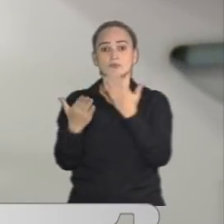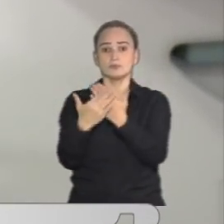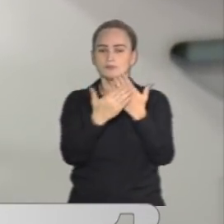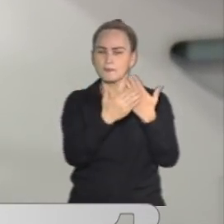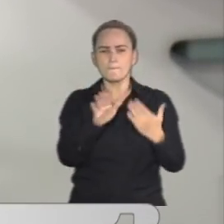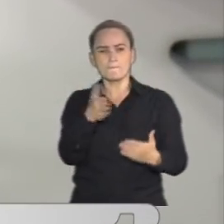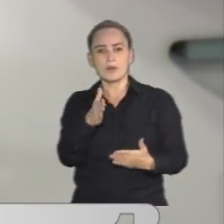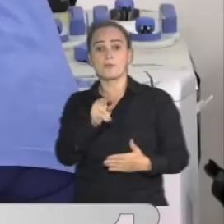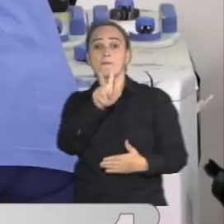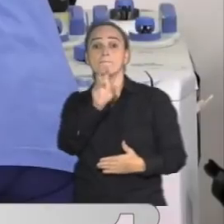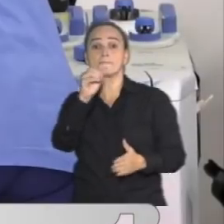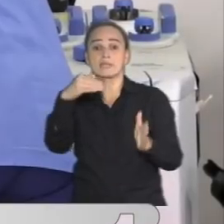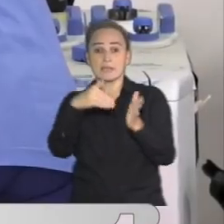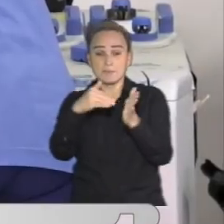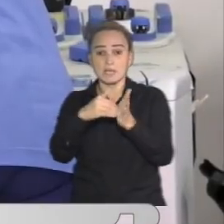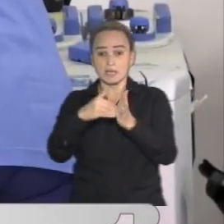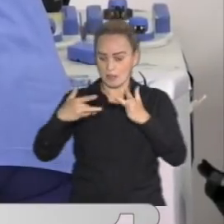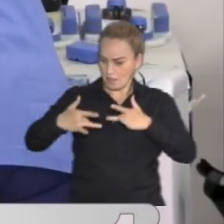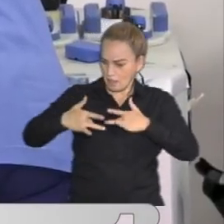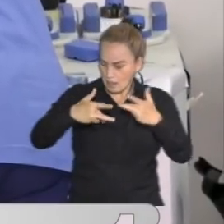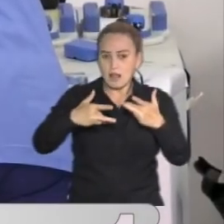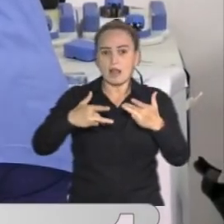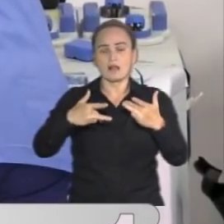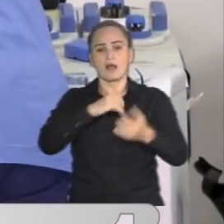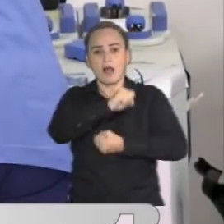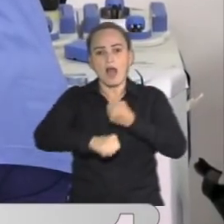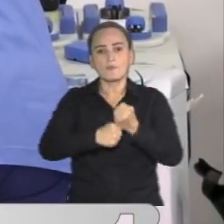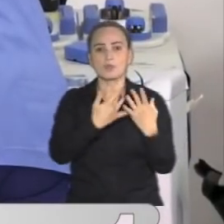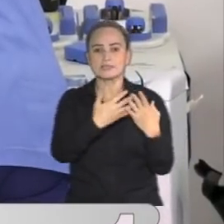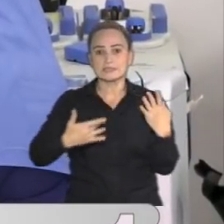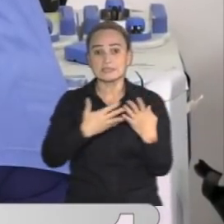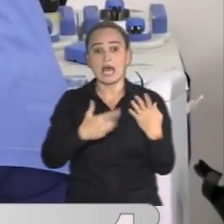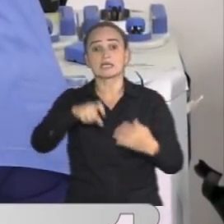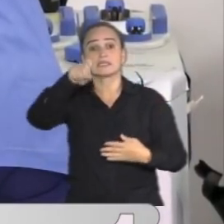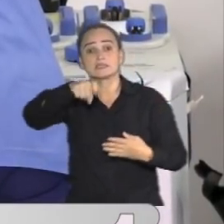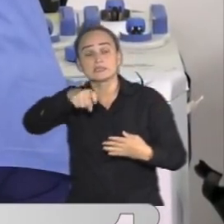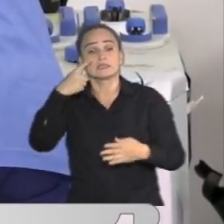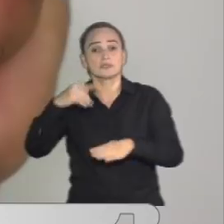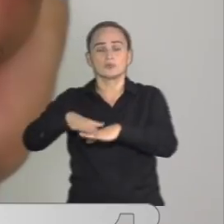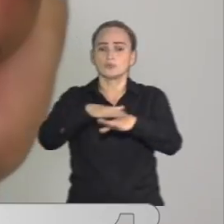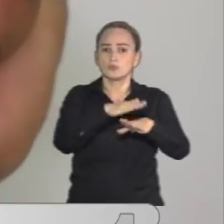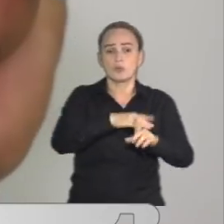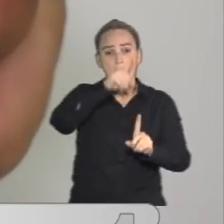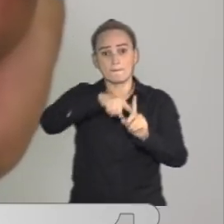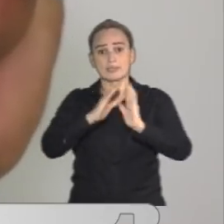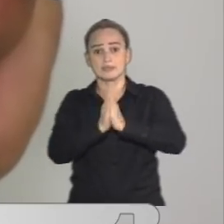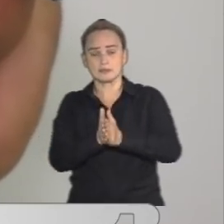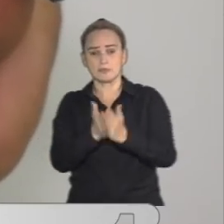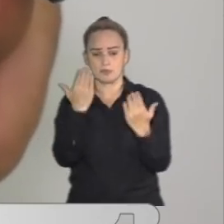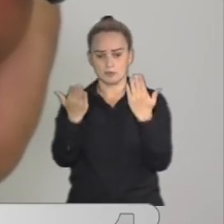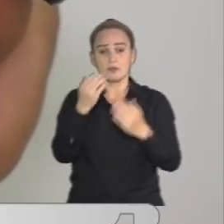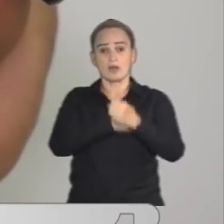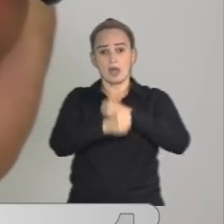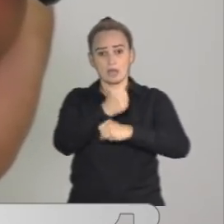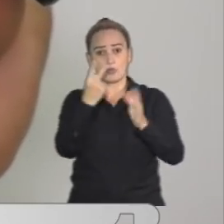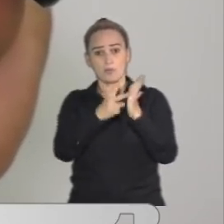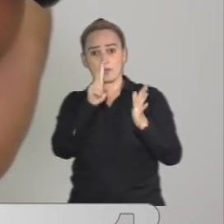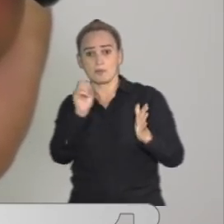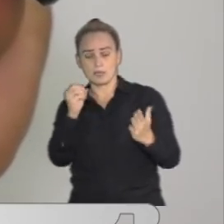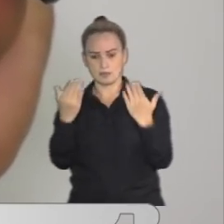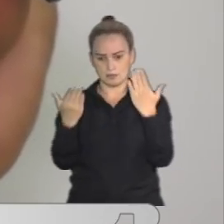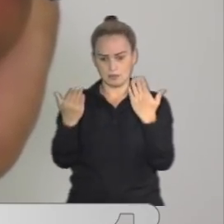que alrededor de 20.000 donantes de sangre se necesitan en Bogotá durante todo el mes. En comparación a 2020